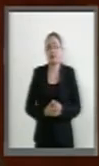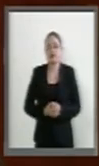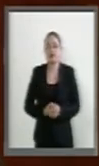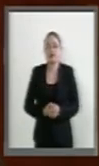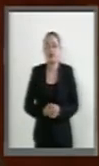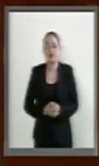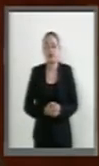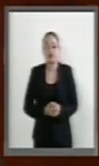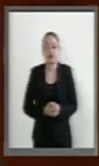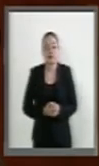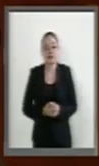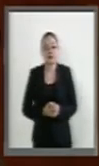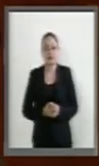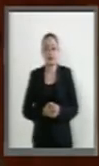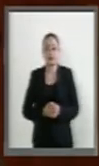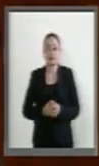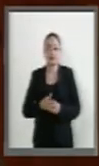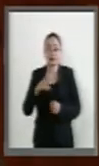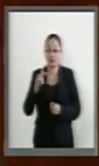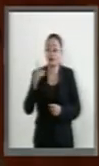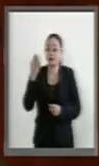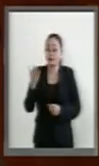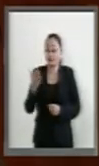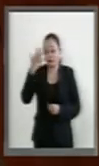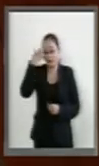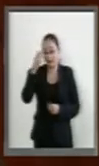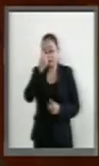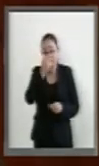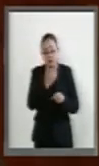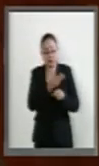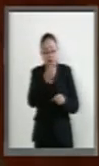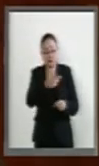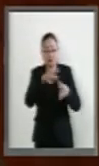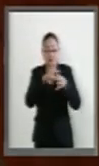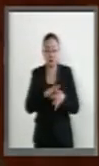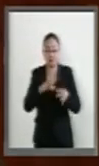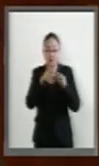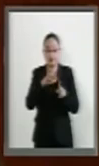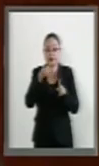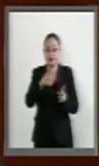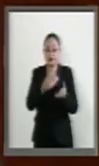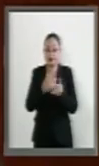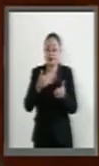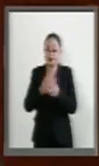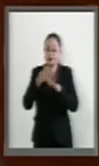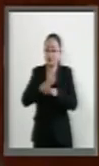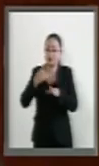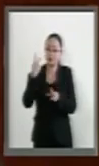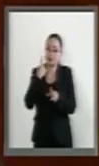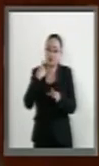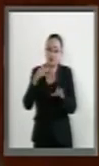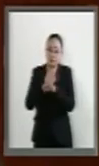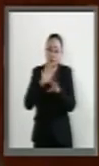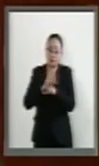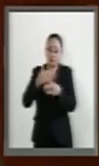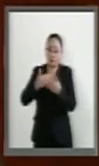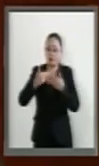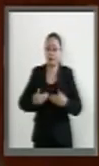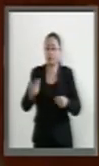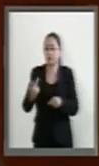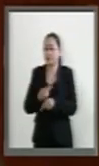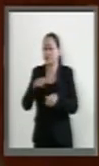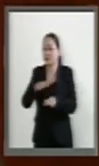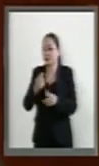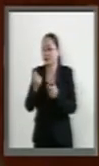Sin embargo, señora secretaria, estos cambios políticos y la efervescencia que se vive en